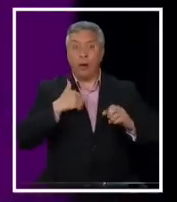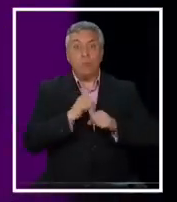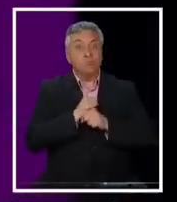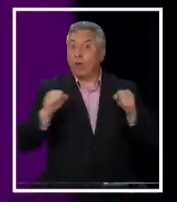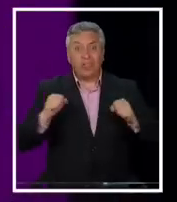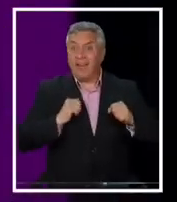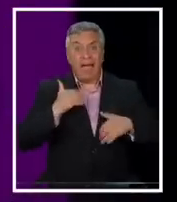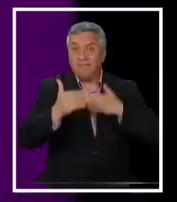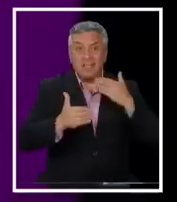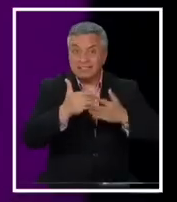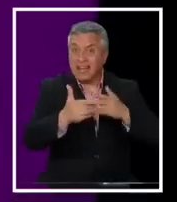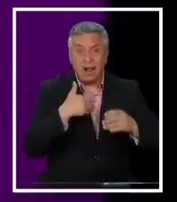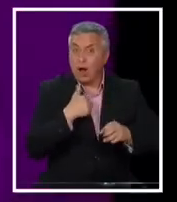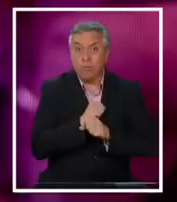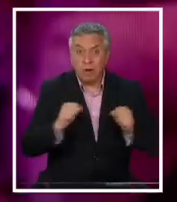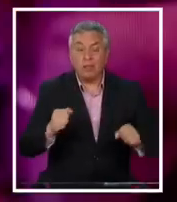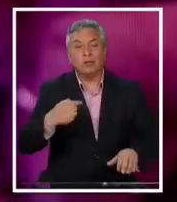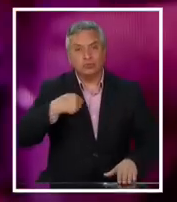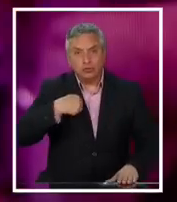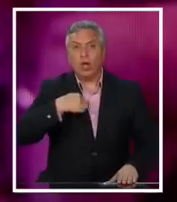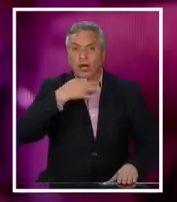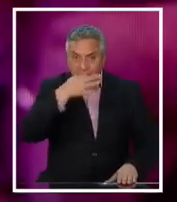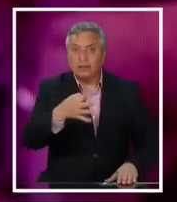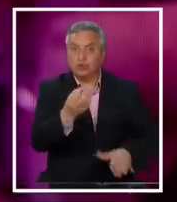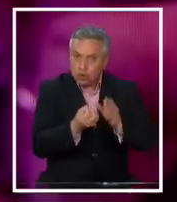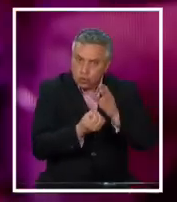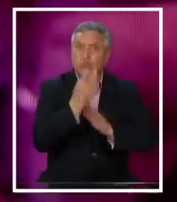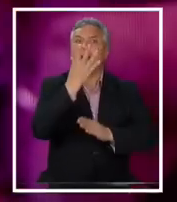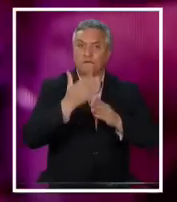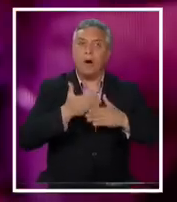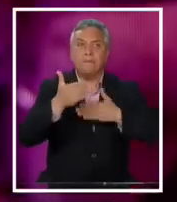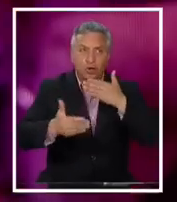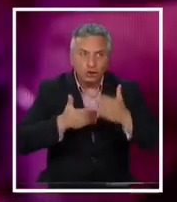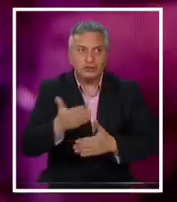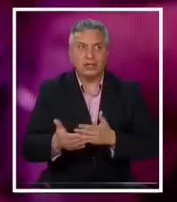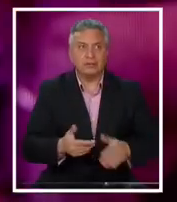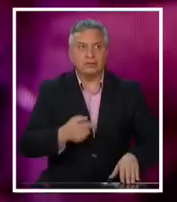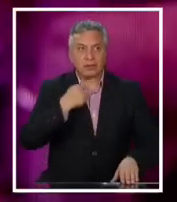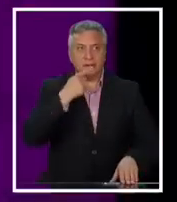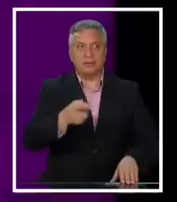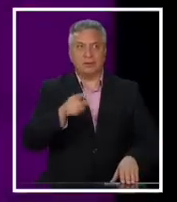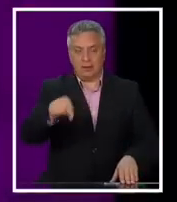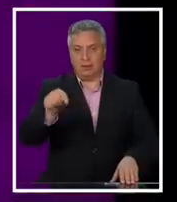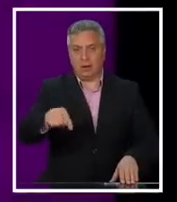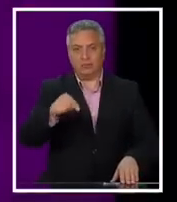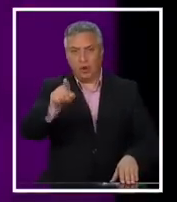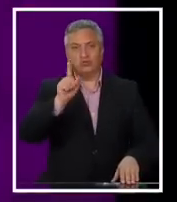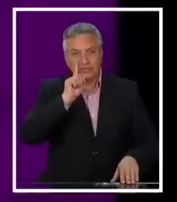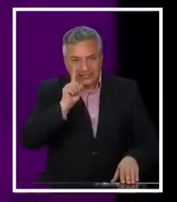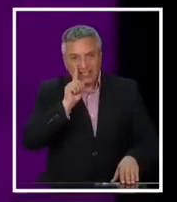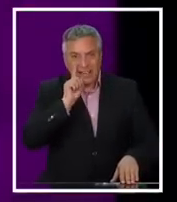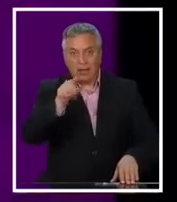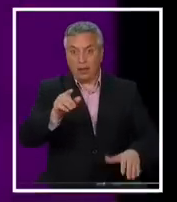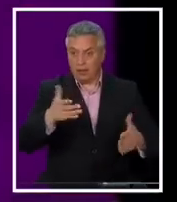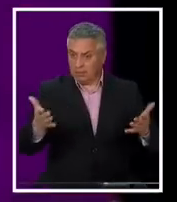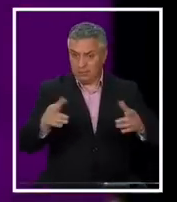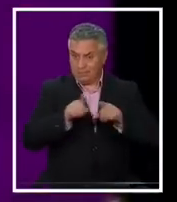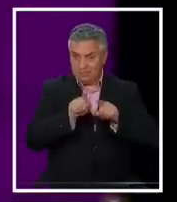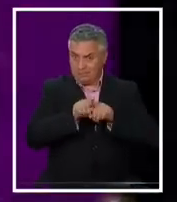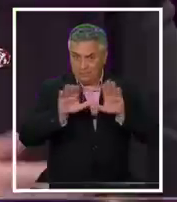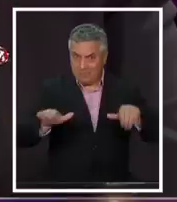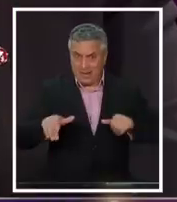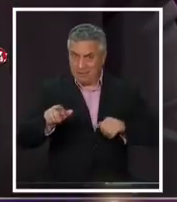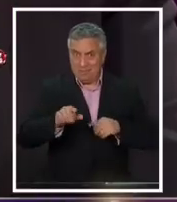avanzar, Paulina. ¿Qué es lo que decimos nosotros? Hagamos un nuevo proceso. Un proceso que más acotado. tenemos... Los 4 séptimos. Los 2